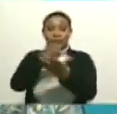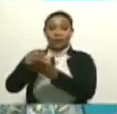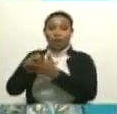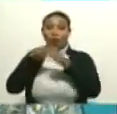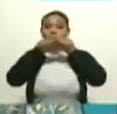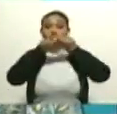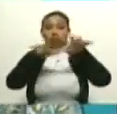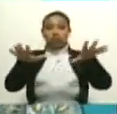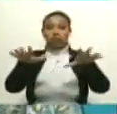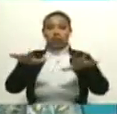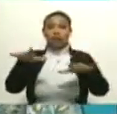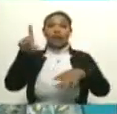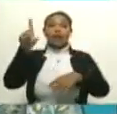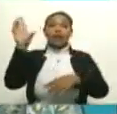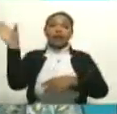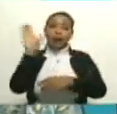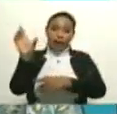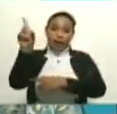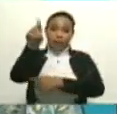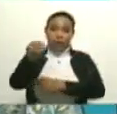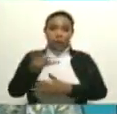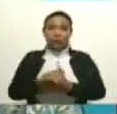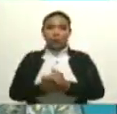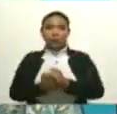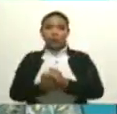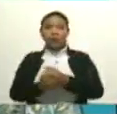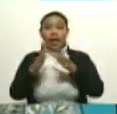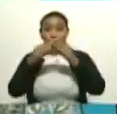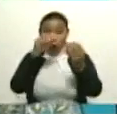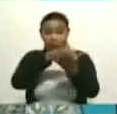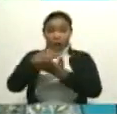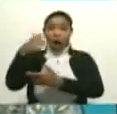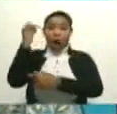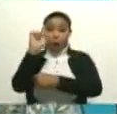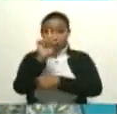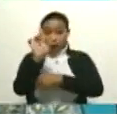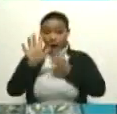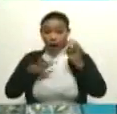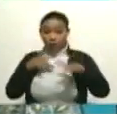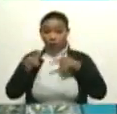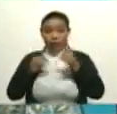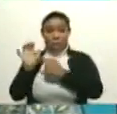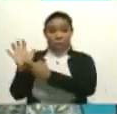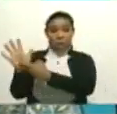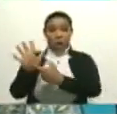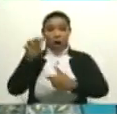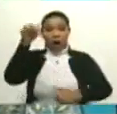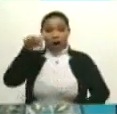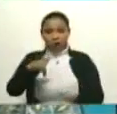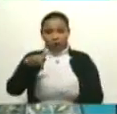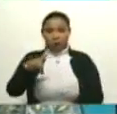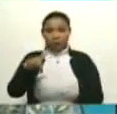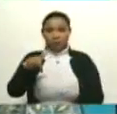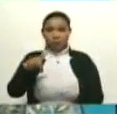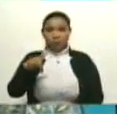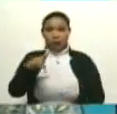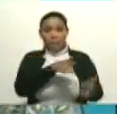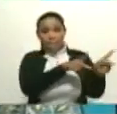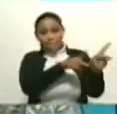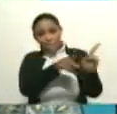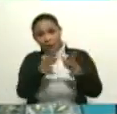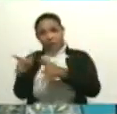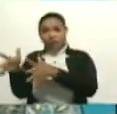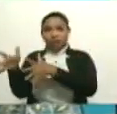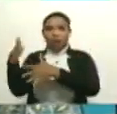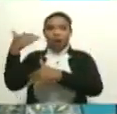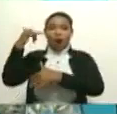además de Caracas. En todos los estados ha habido al menos una actividad. En nuestra programación, presidente,